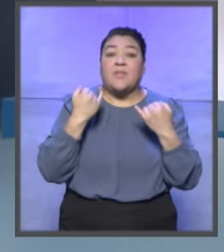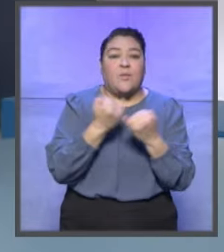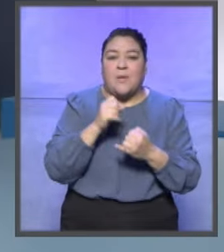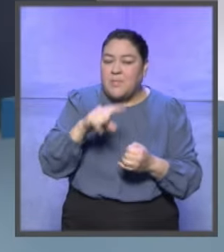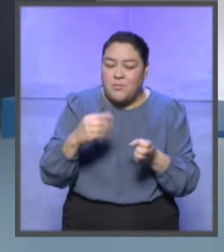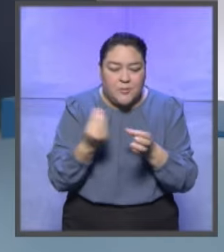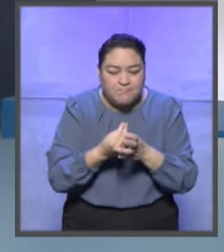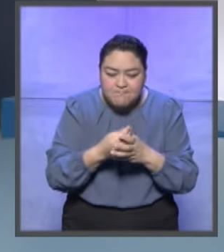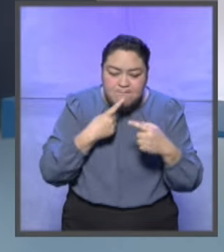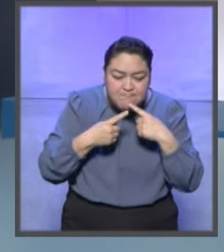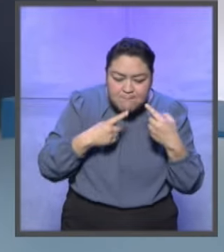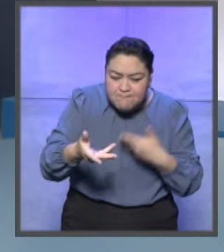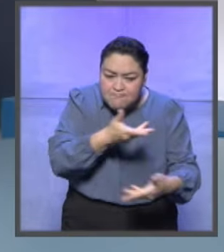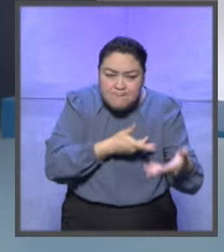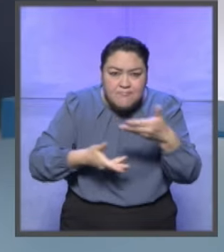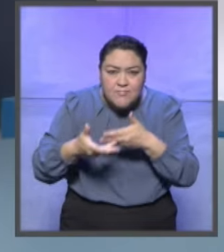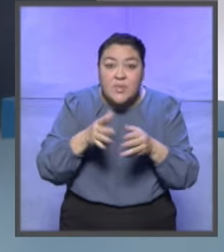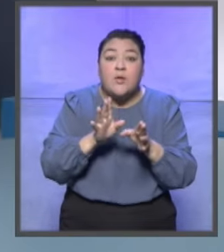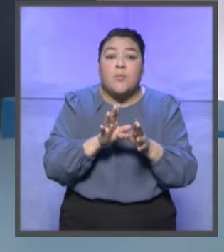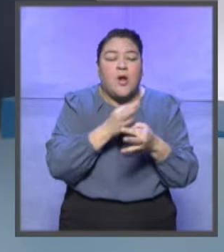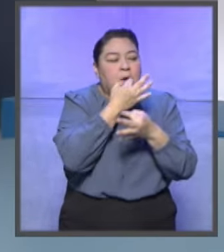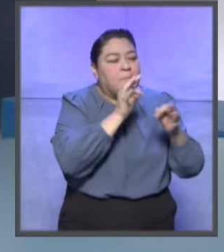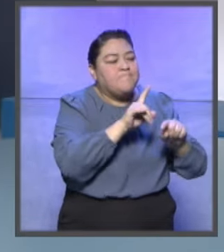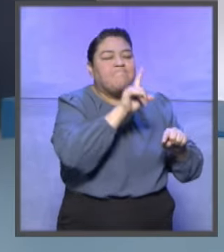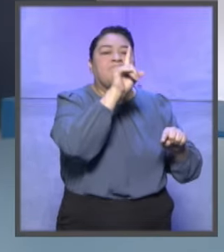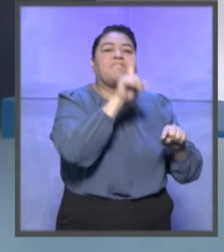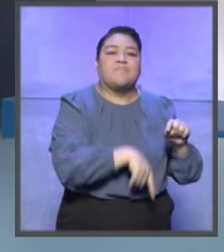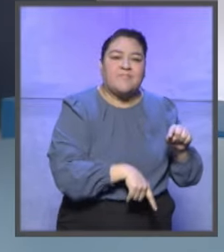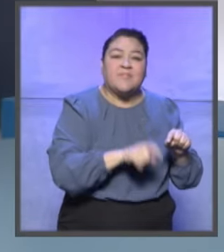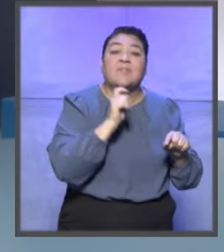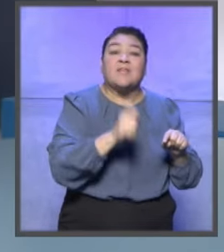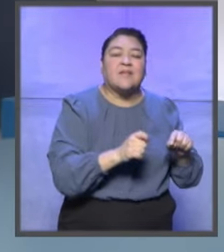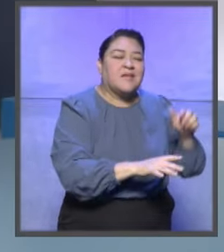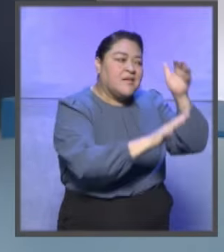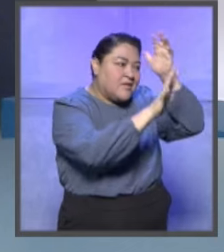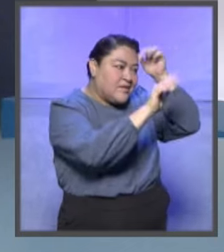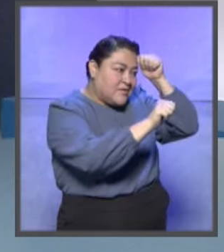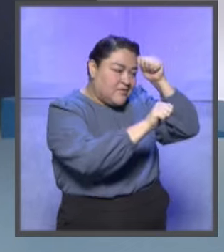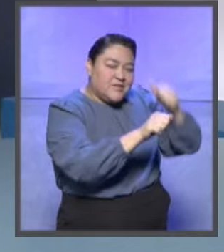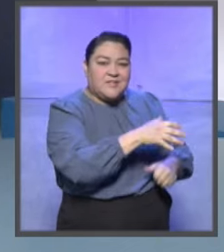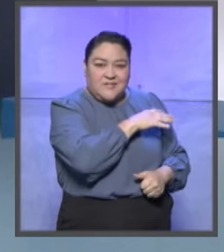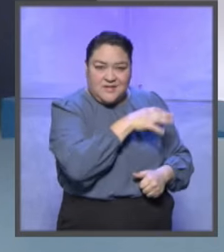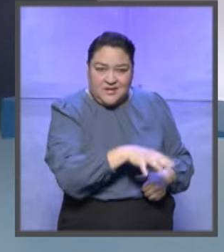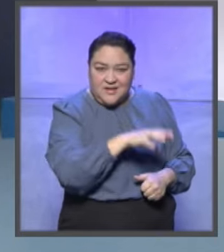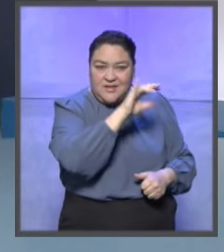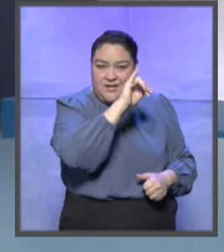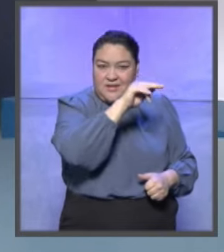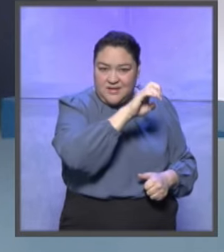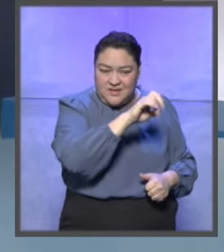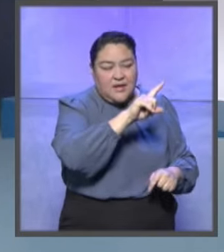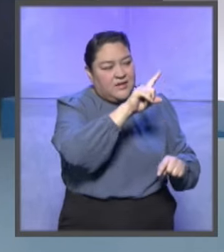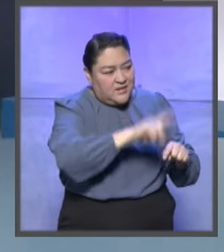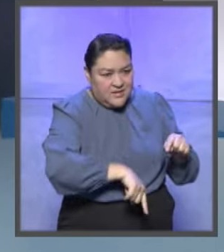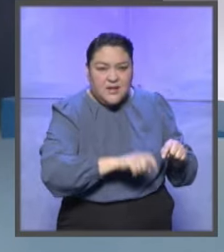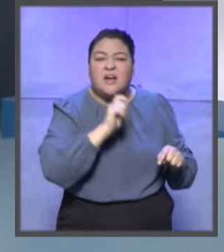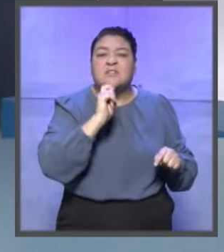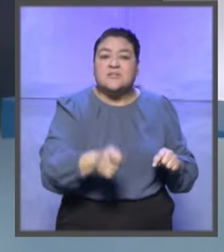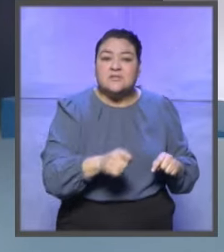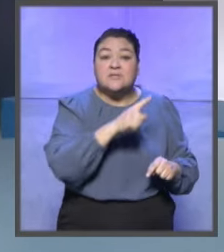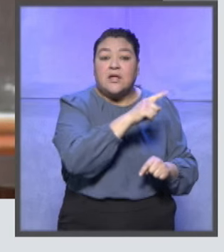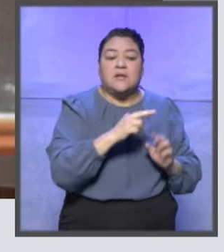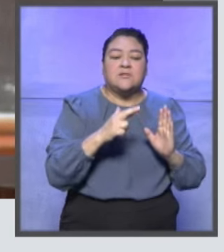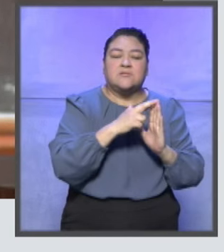También en sesión pública, la Sala Superior revocó por mayoría de votos el acuerdo del Consejo General del Instituto Nacional